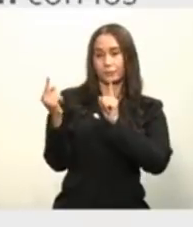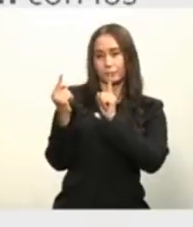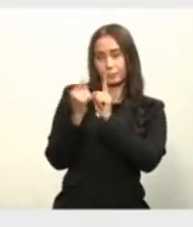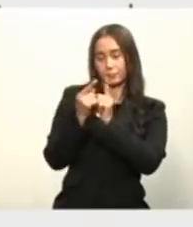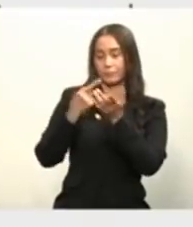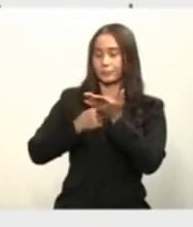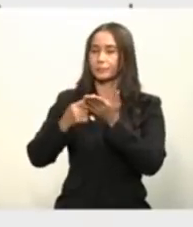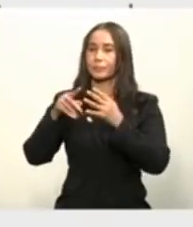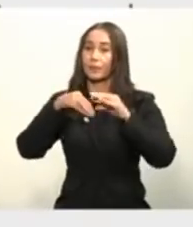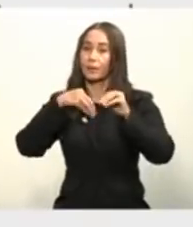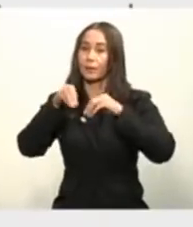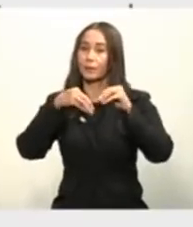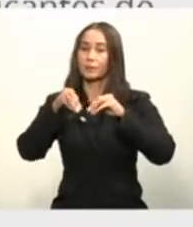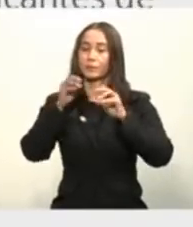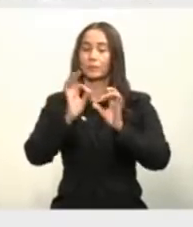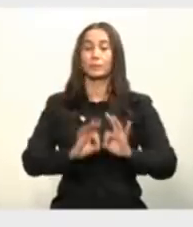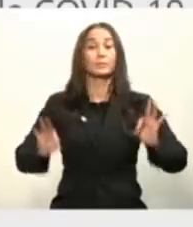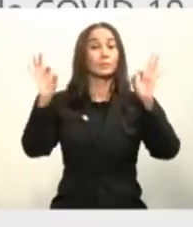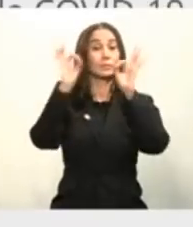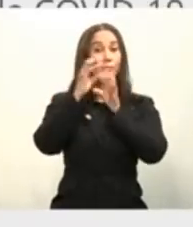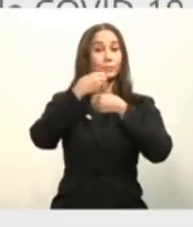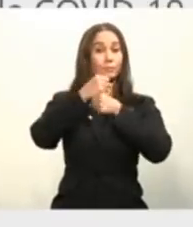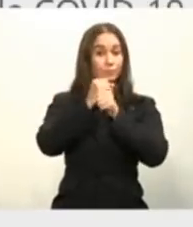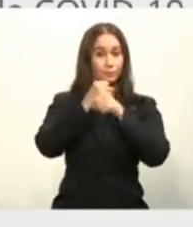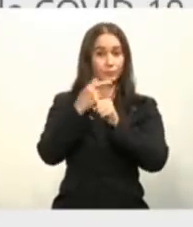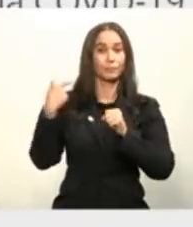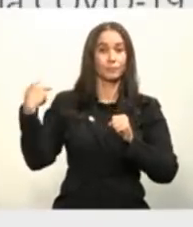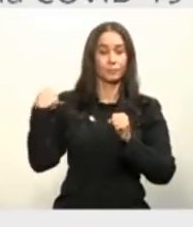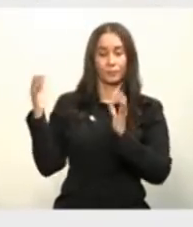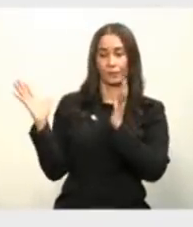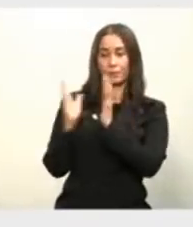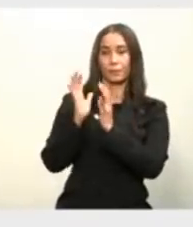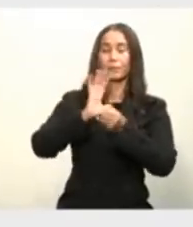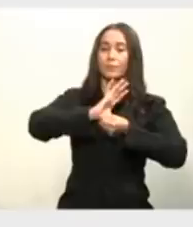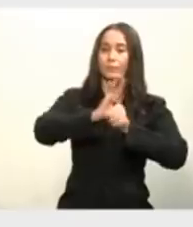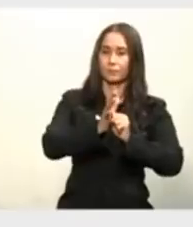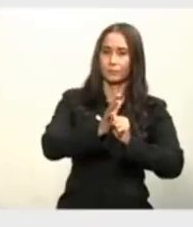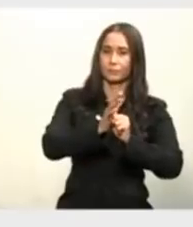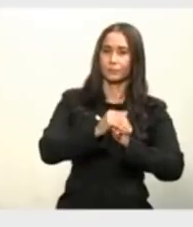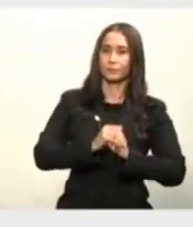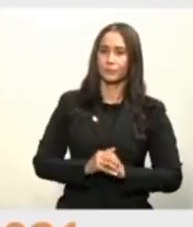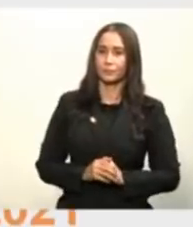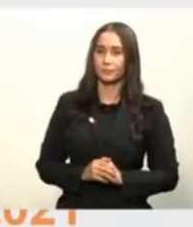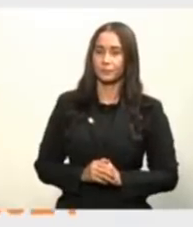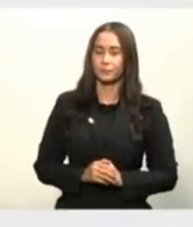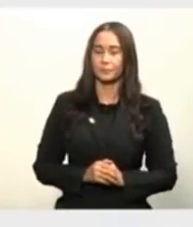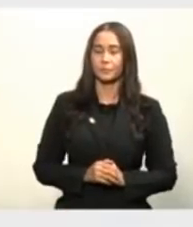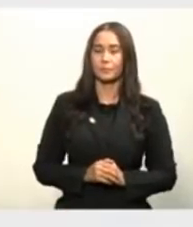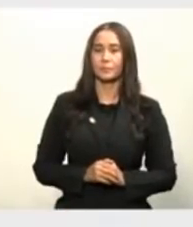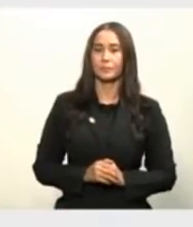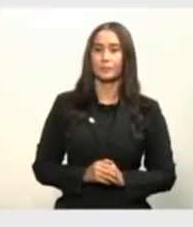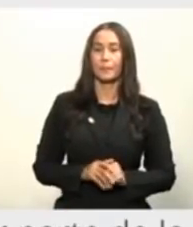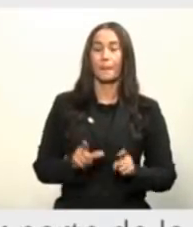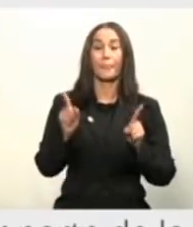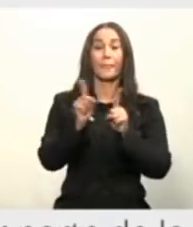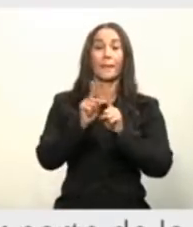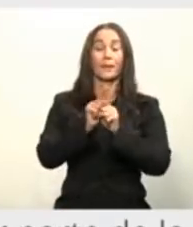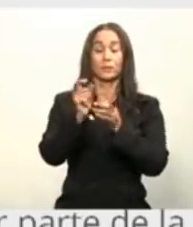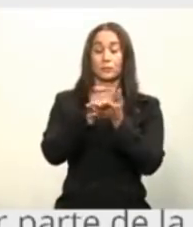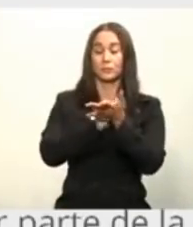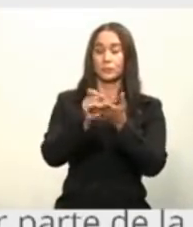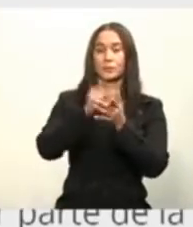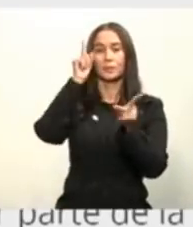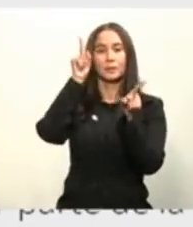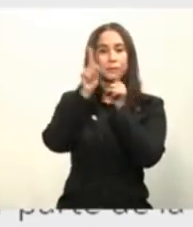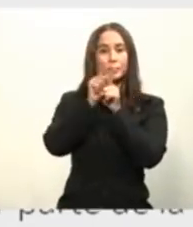y la negociación con los principales fabricantes de vacunas contra la COVID-19. También suscribimos el acuerdo